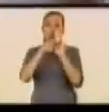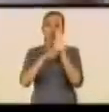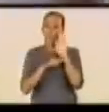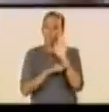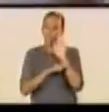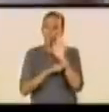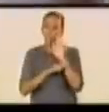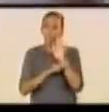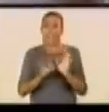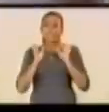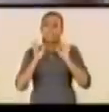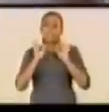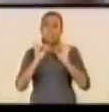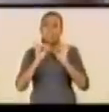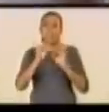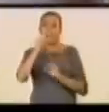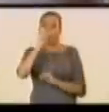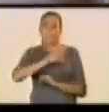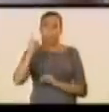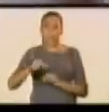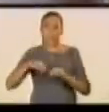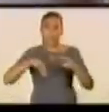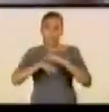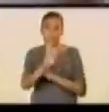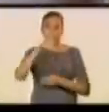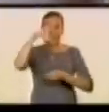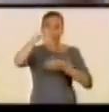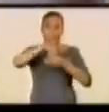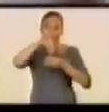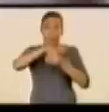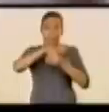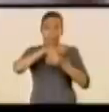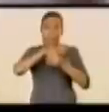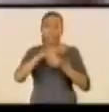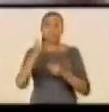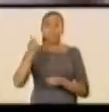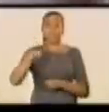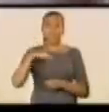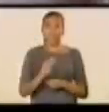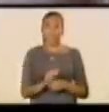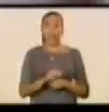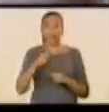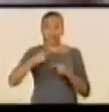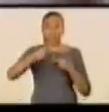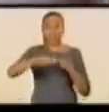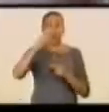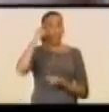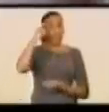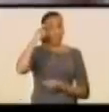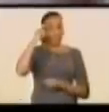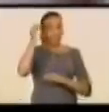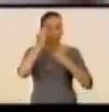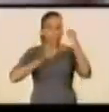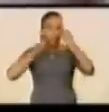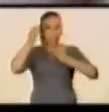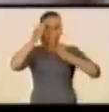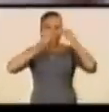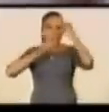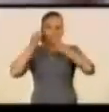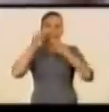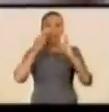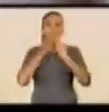y en particular de las electoras y los electores quienes dispondrán de los próximos días para reflexionar